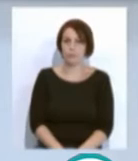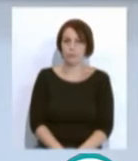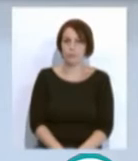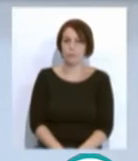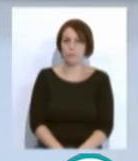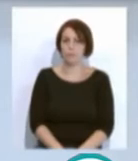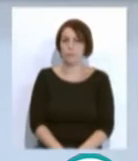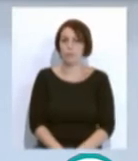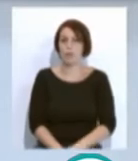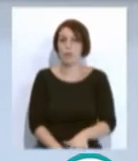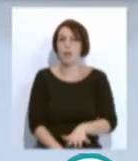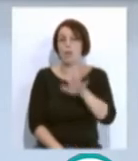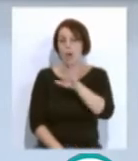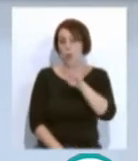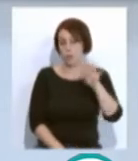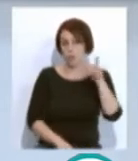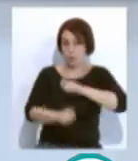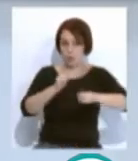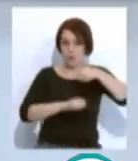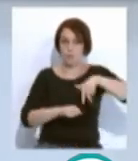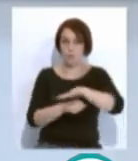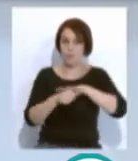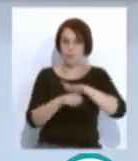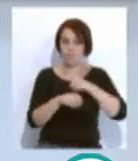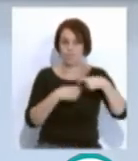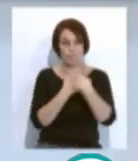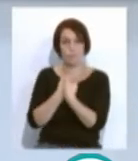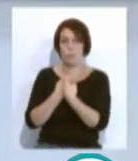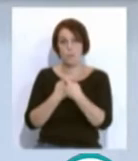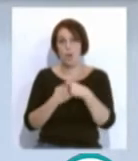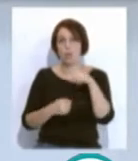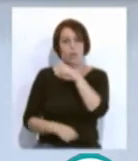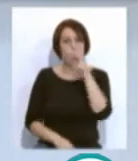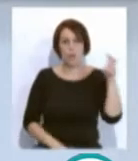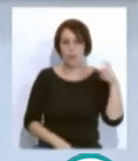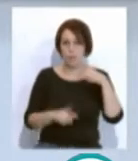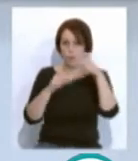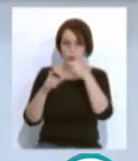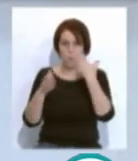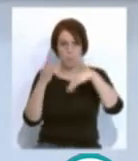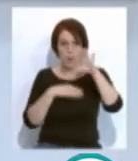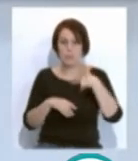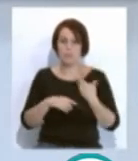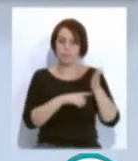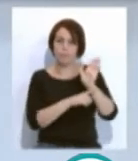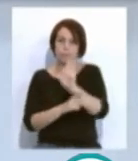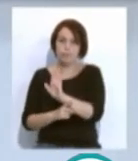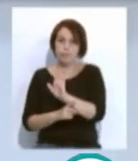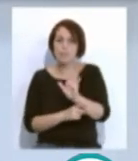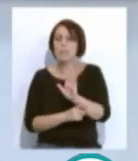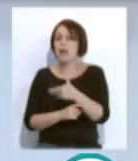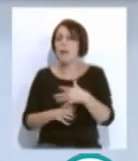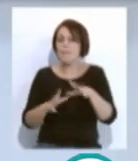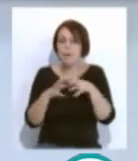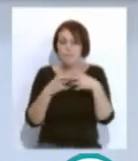Y 54 asociaciones de la provincia participan con más de 200 fotografías en la muestra, como una piña mujeres